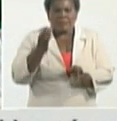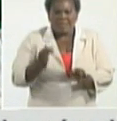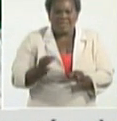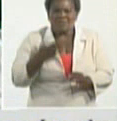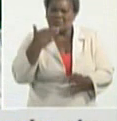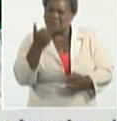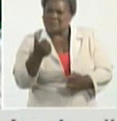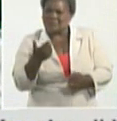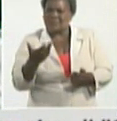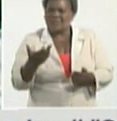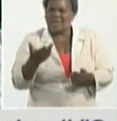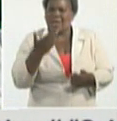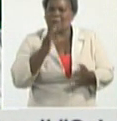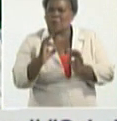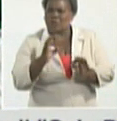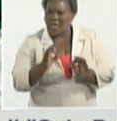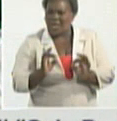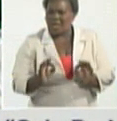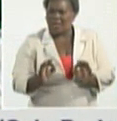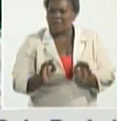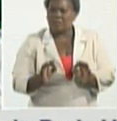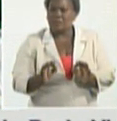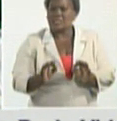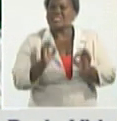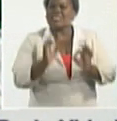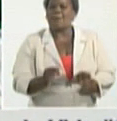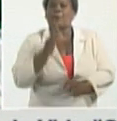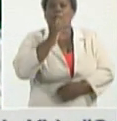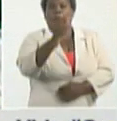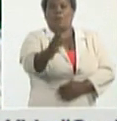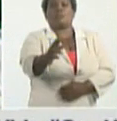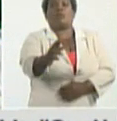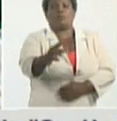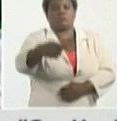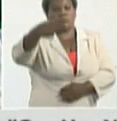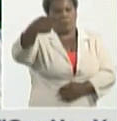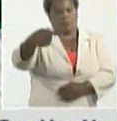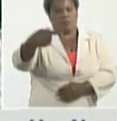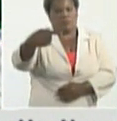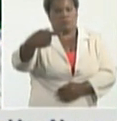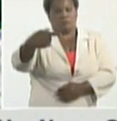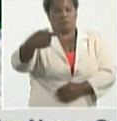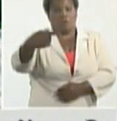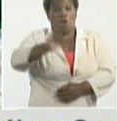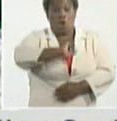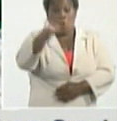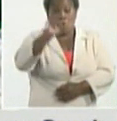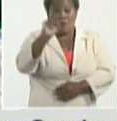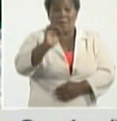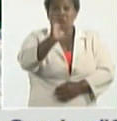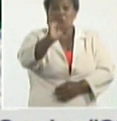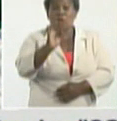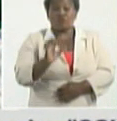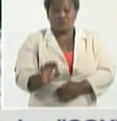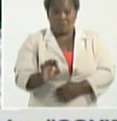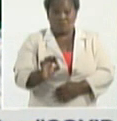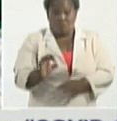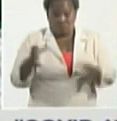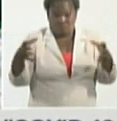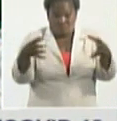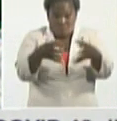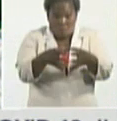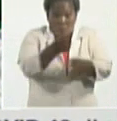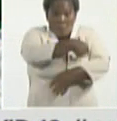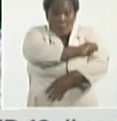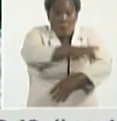no protege siempre lo decimos primero tenemos que lograr un por ciento de la población cubana